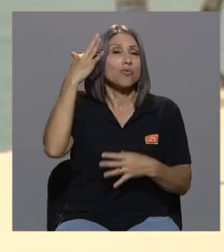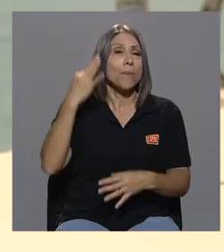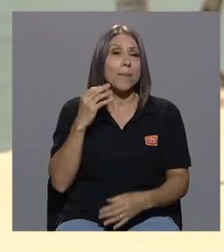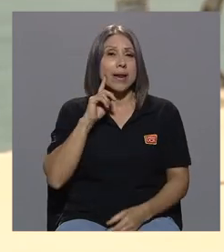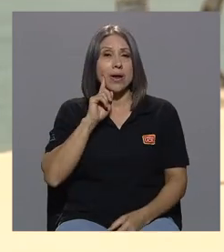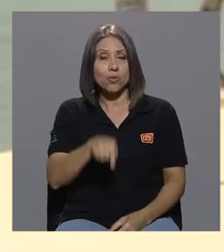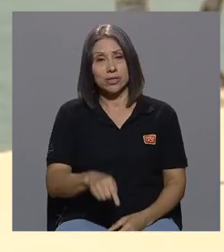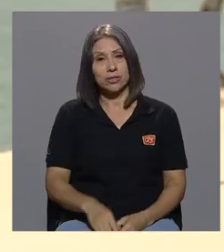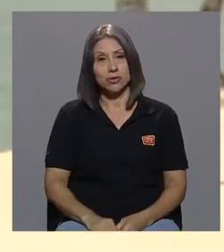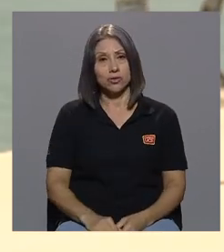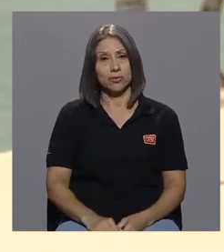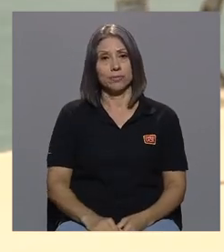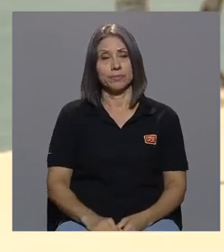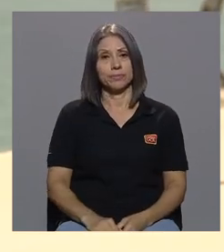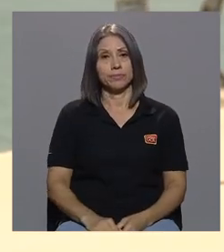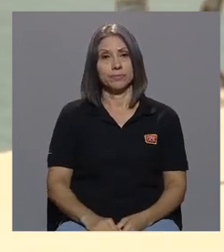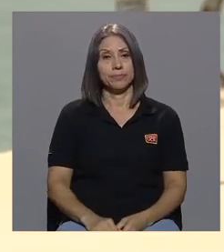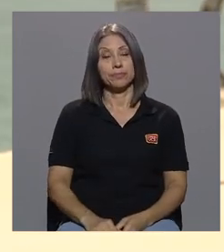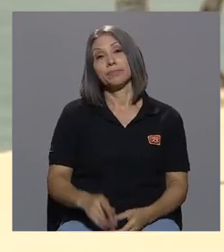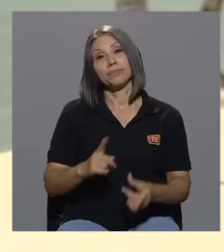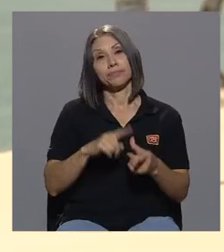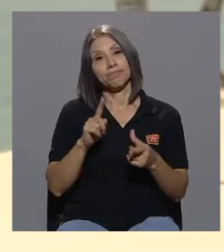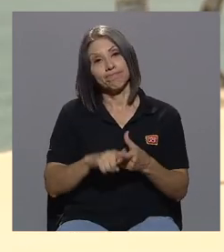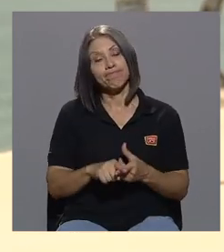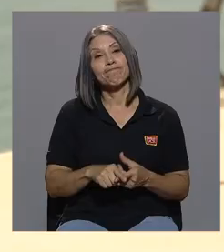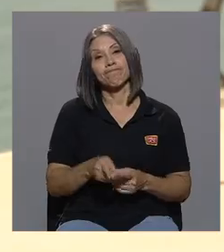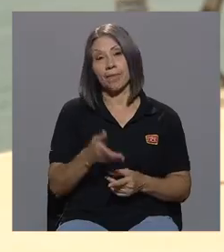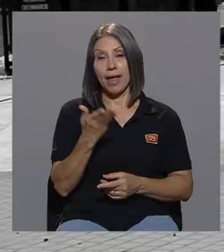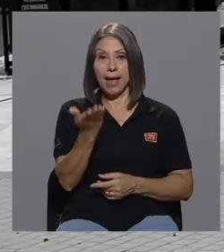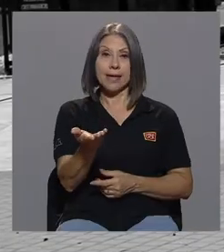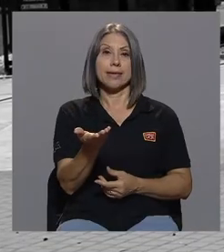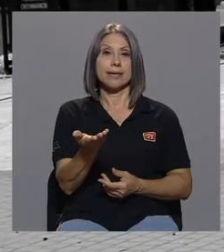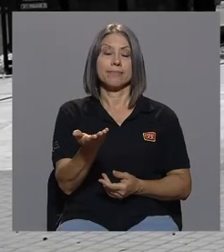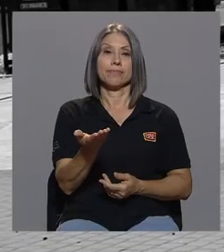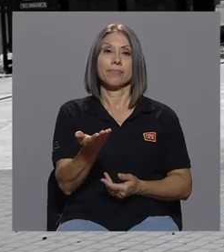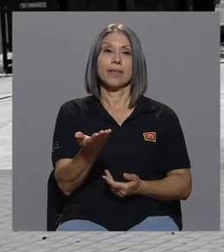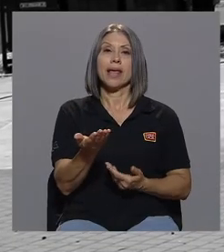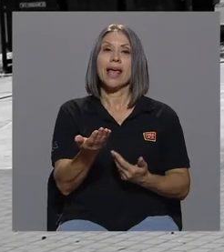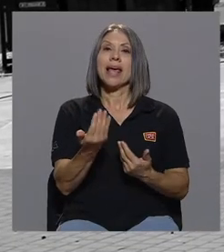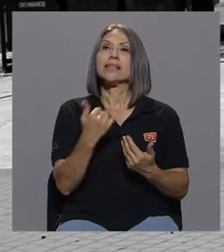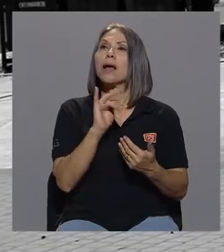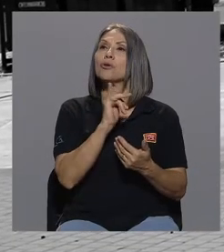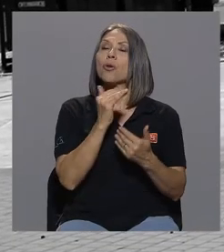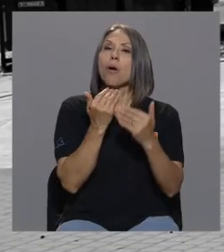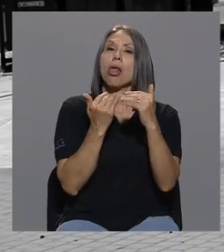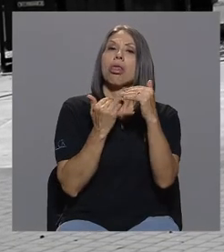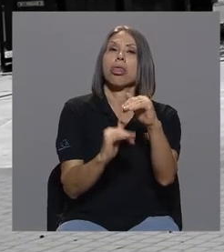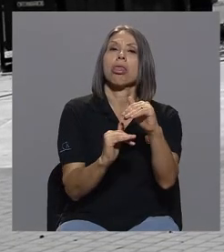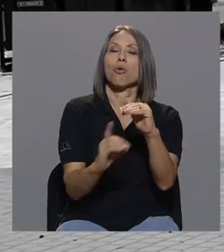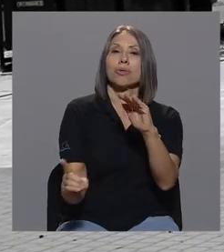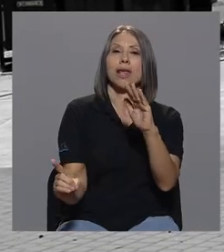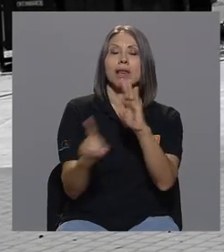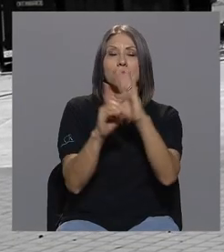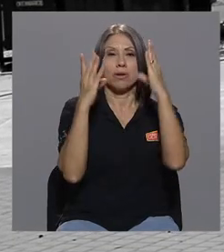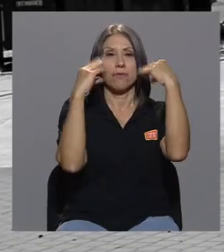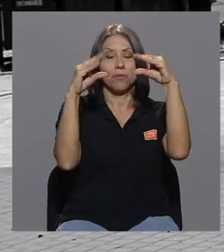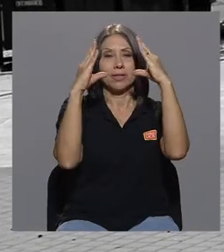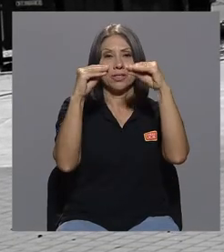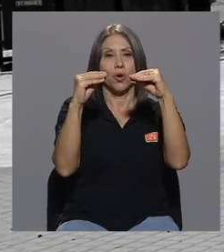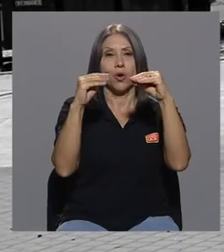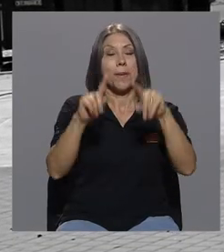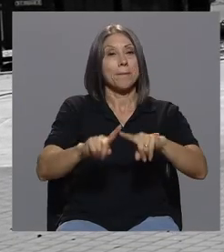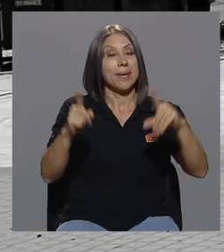entonces ahí estamos ahí estamos cortando un derecho a la información pero una información